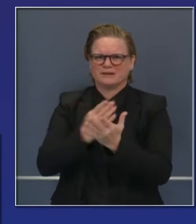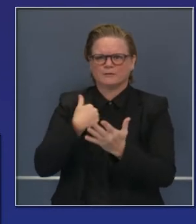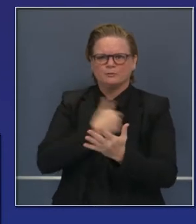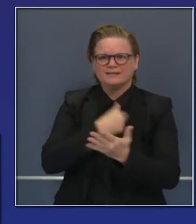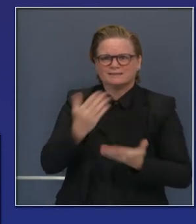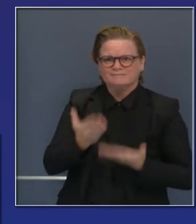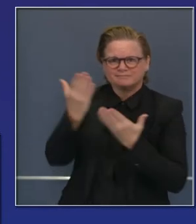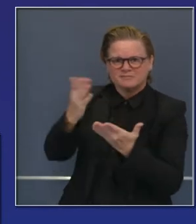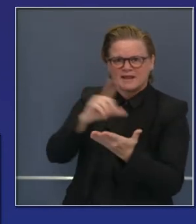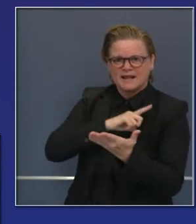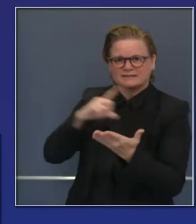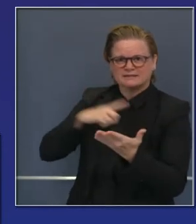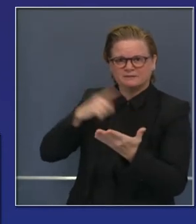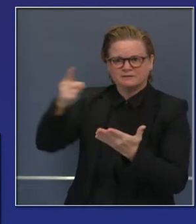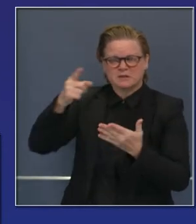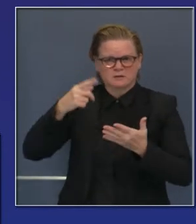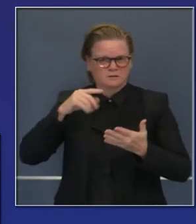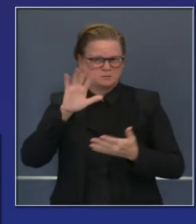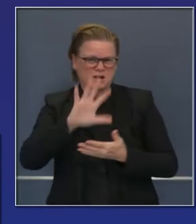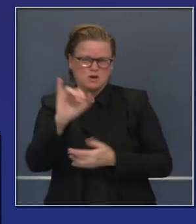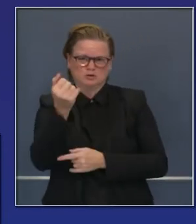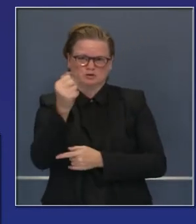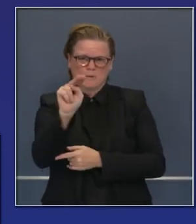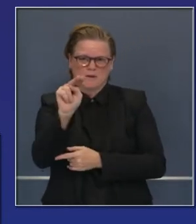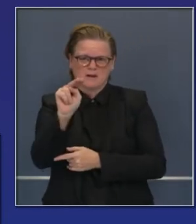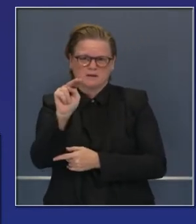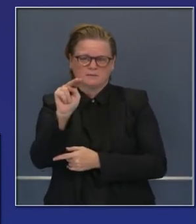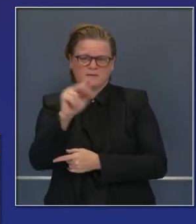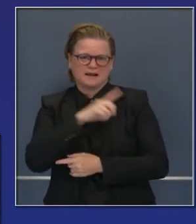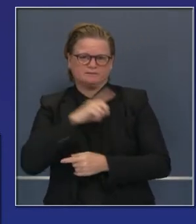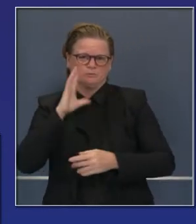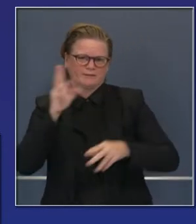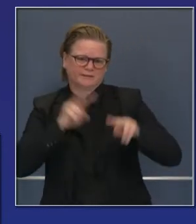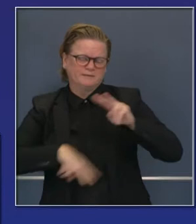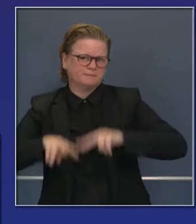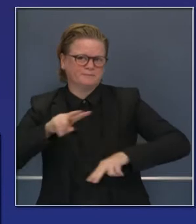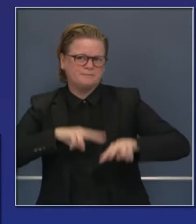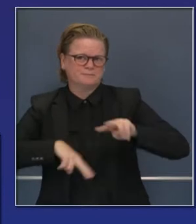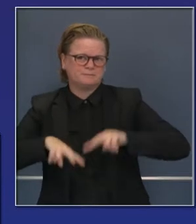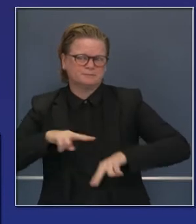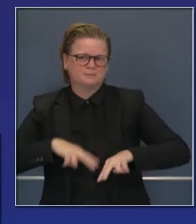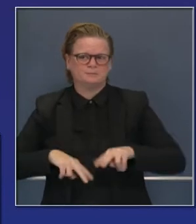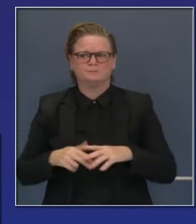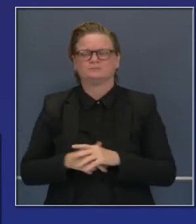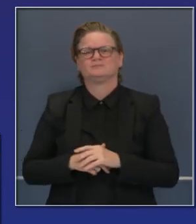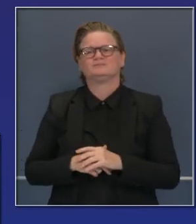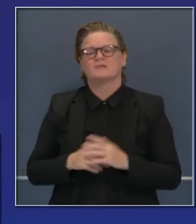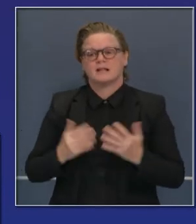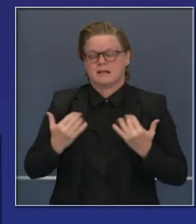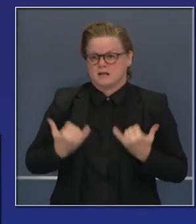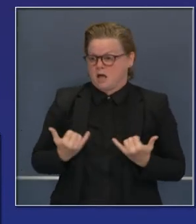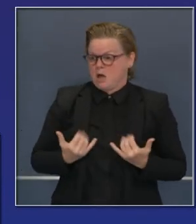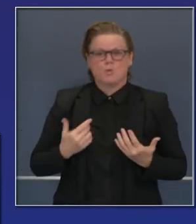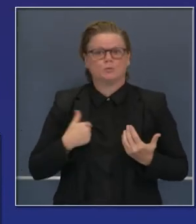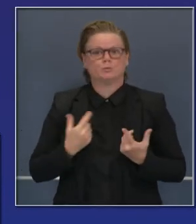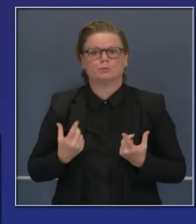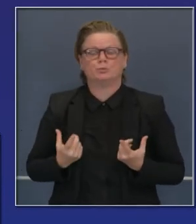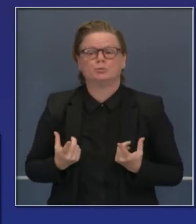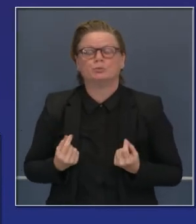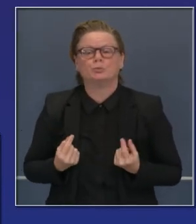legislatura. Esto ha sido importante, pero ahora quiero ofrecerles algo de introspección adicional de lo que hacemos